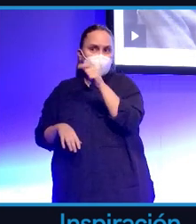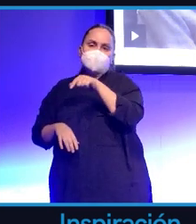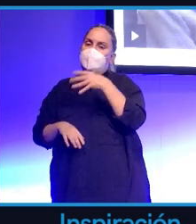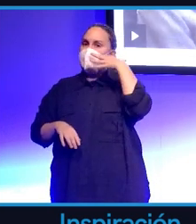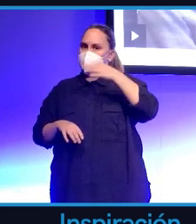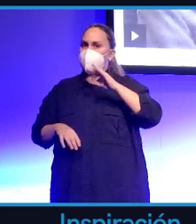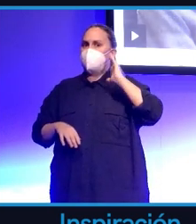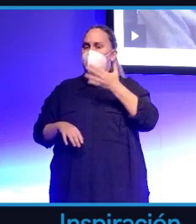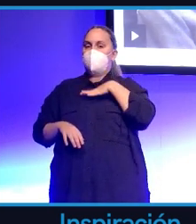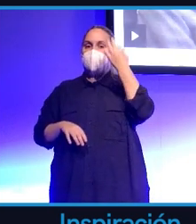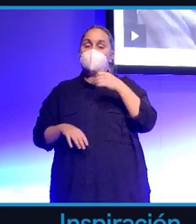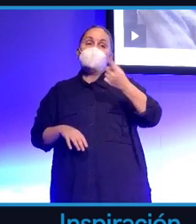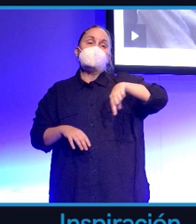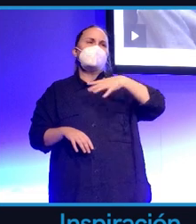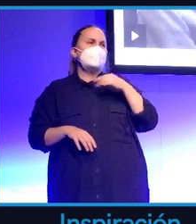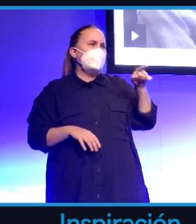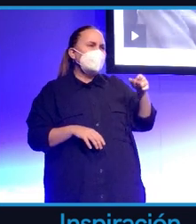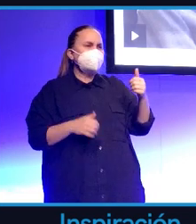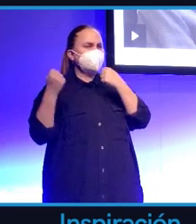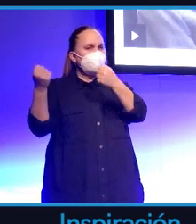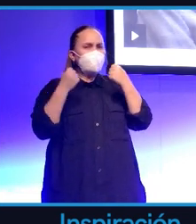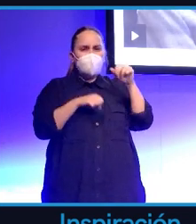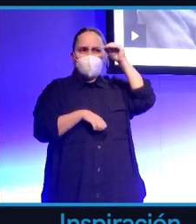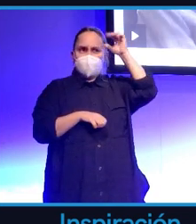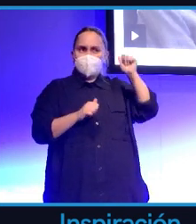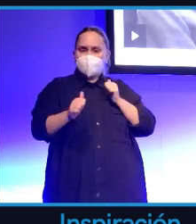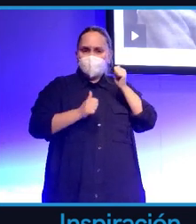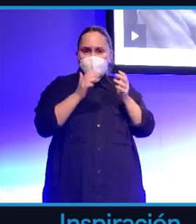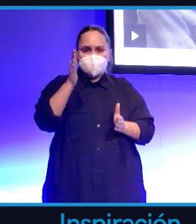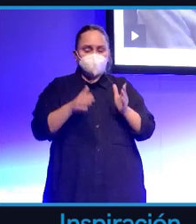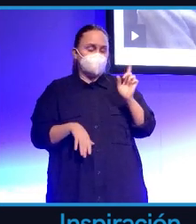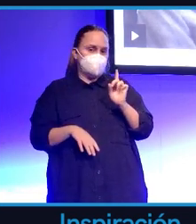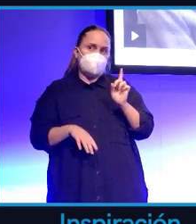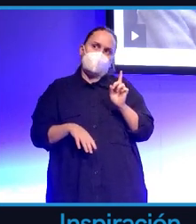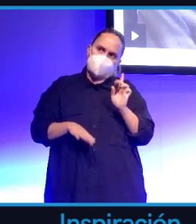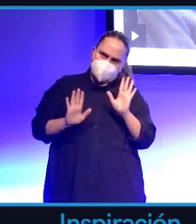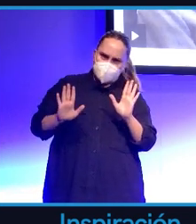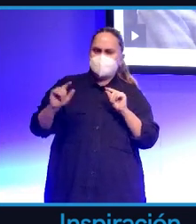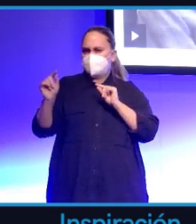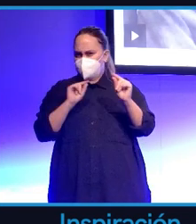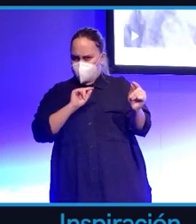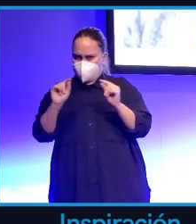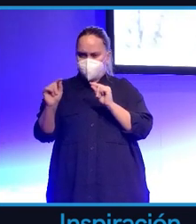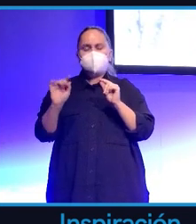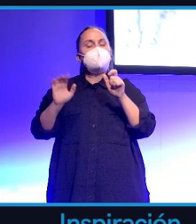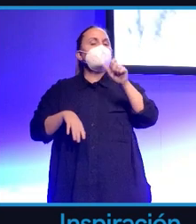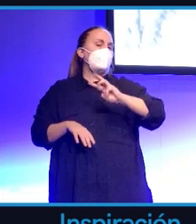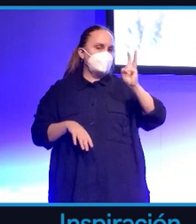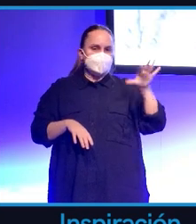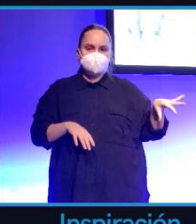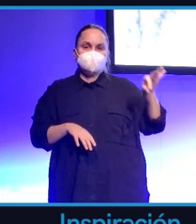me puede decir que Stephen Hawking no era un experto en inteligencia artificial, lo cual es debatible. Por lo tanto, les traigo un tercero.